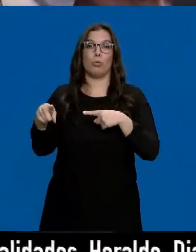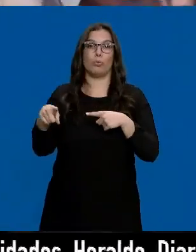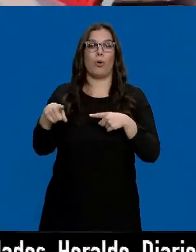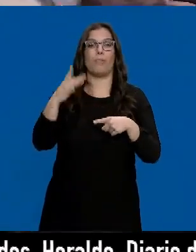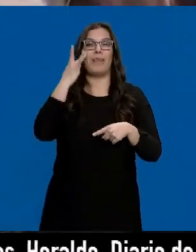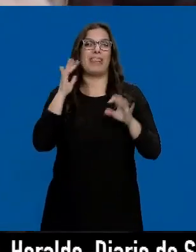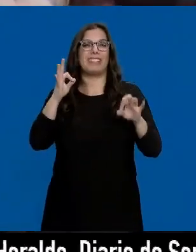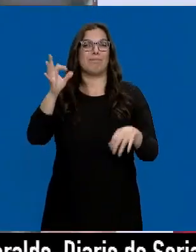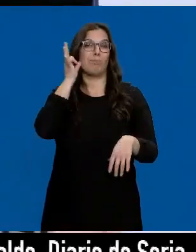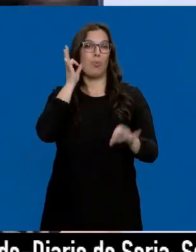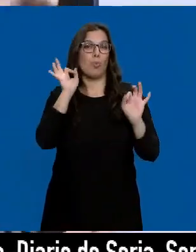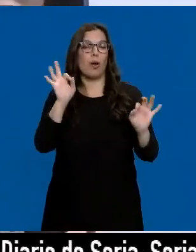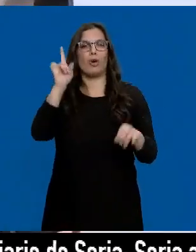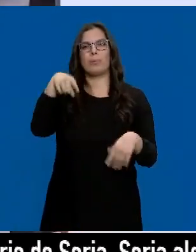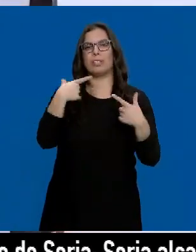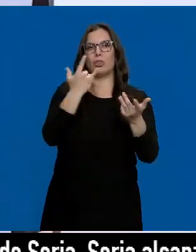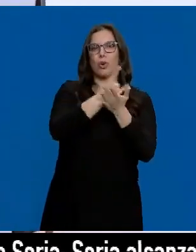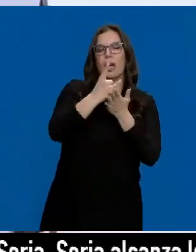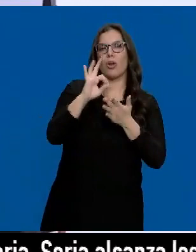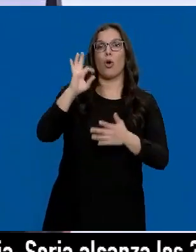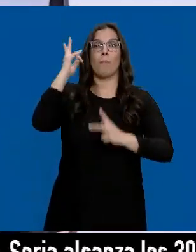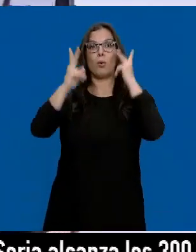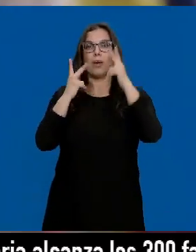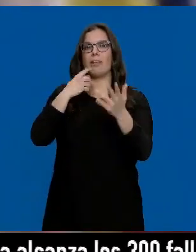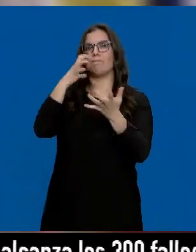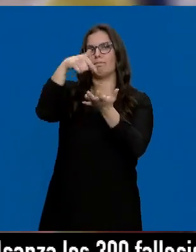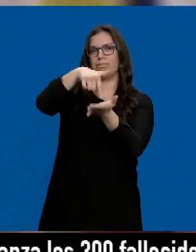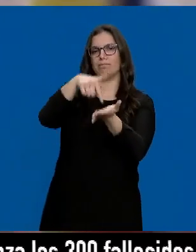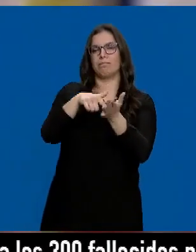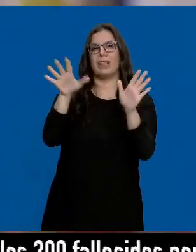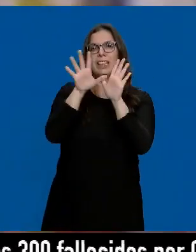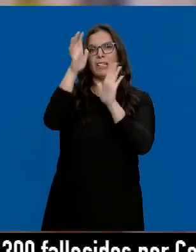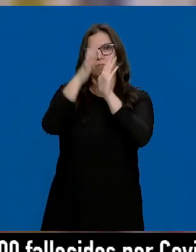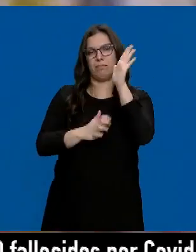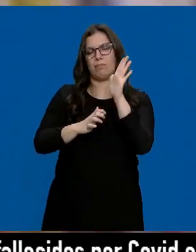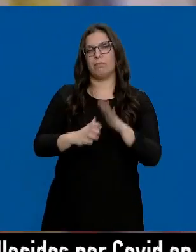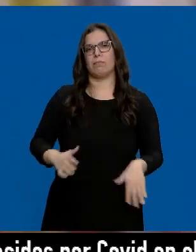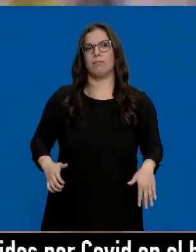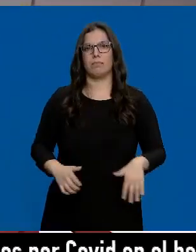Y otros sectores como el cárnico o el de las peluquerías siguen reclamando tener un IVA al 10%.